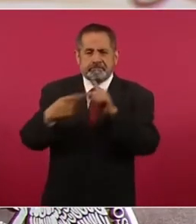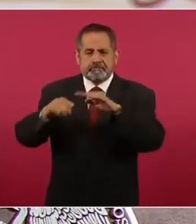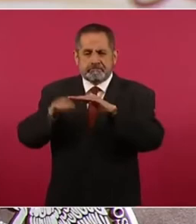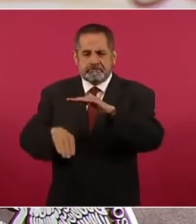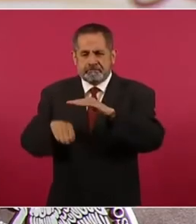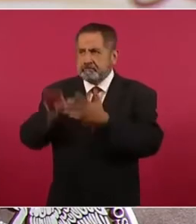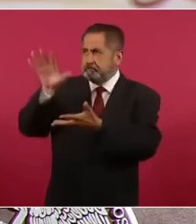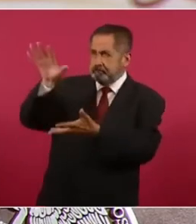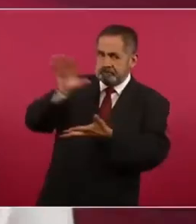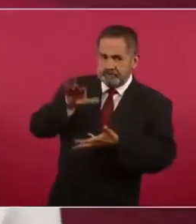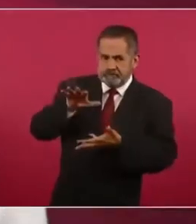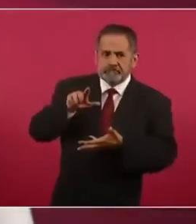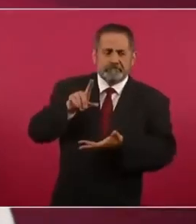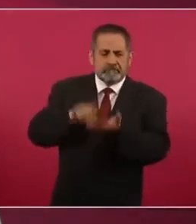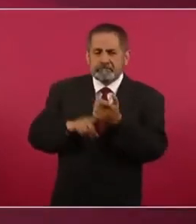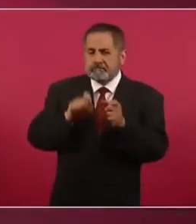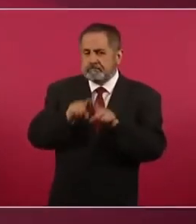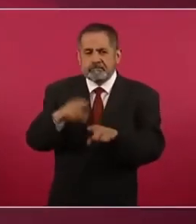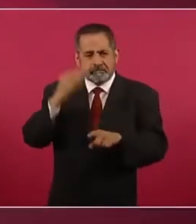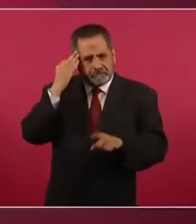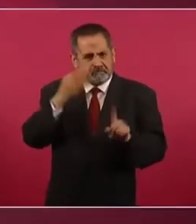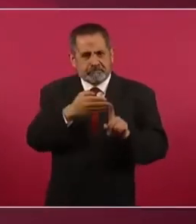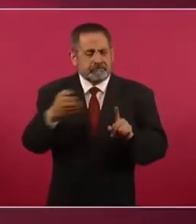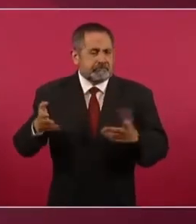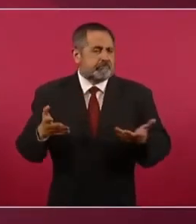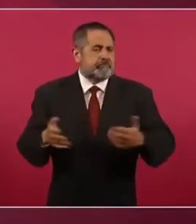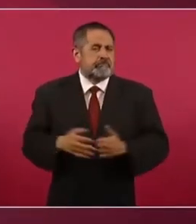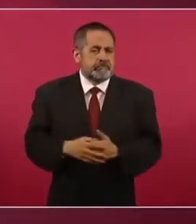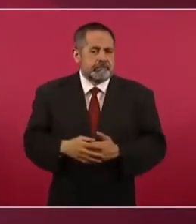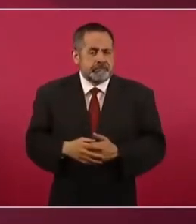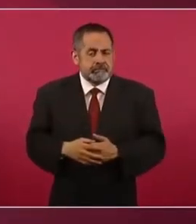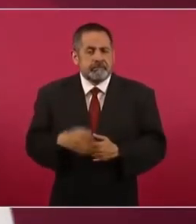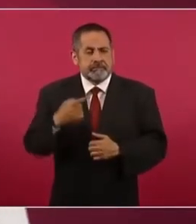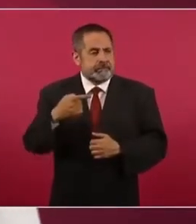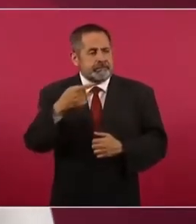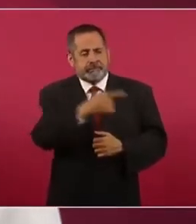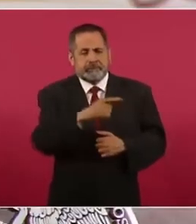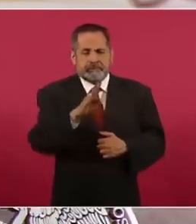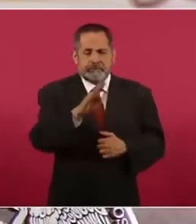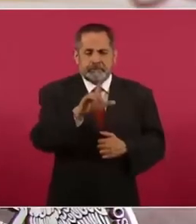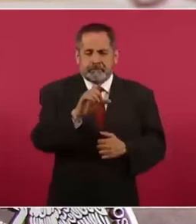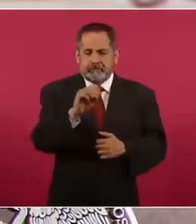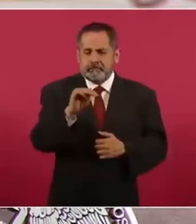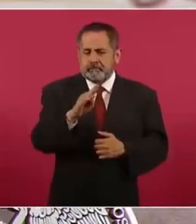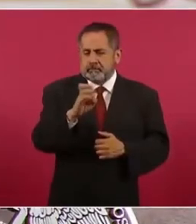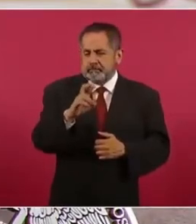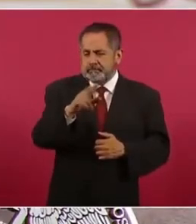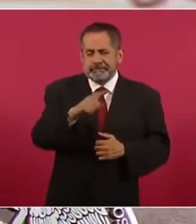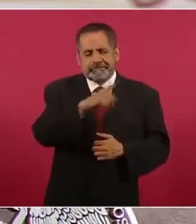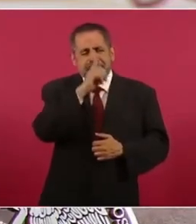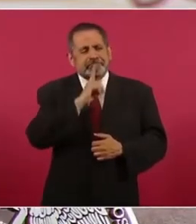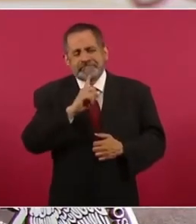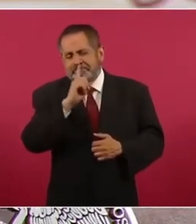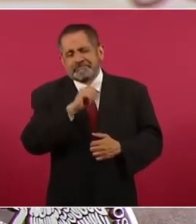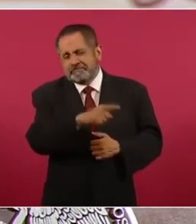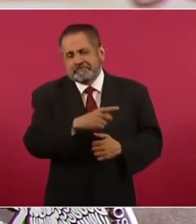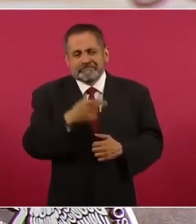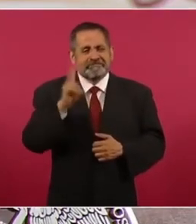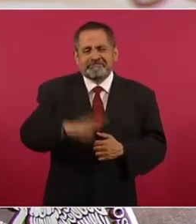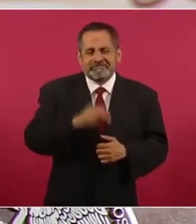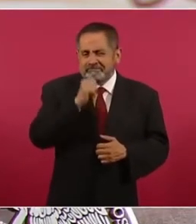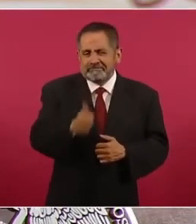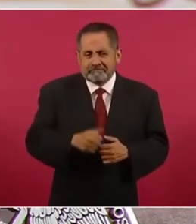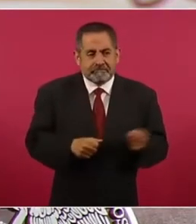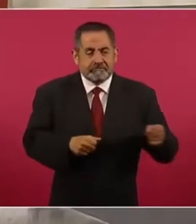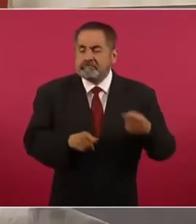ingresos petroleros en el mismo periodo. Así vemos cómo Bloomberg no dice la verdad, pues su objetivo es cuestionar la política